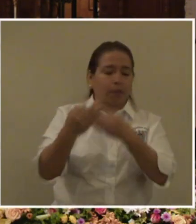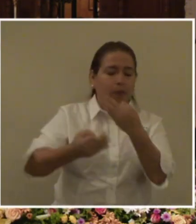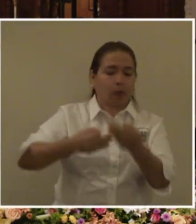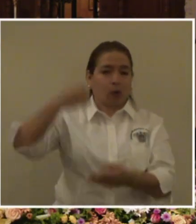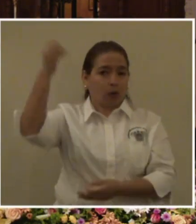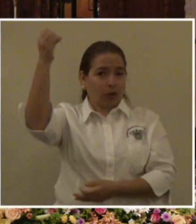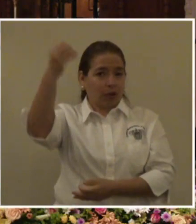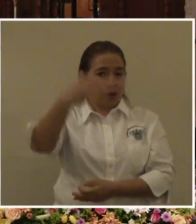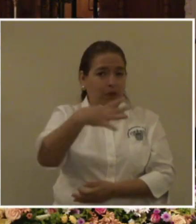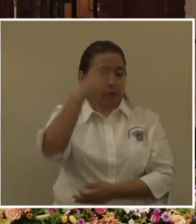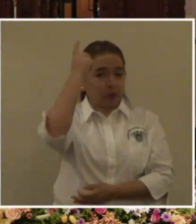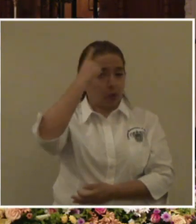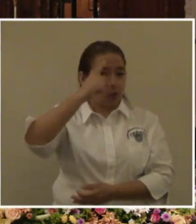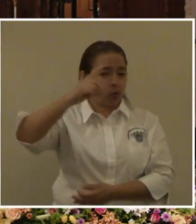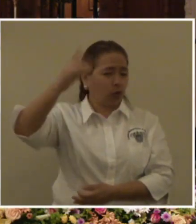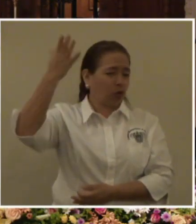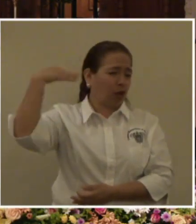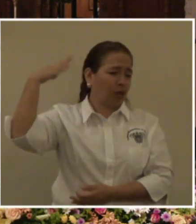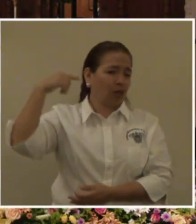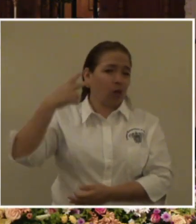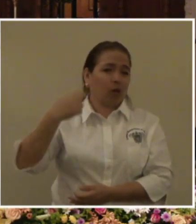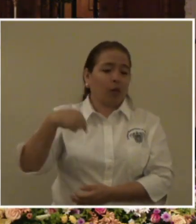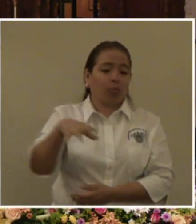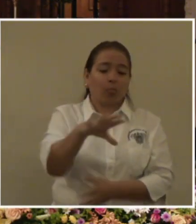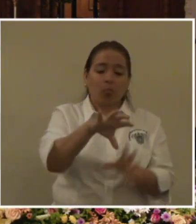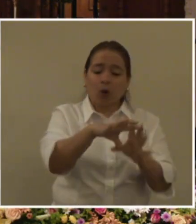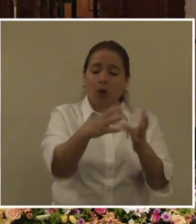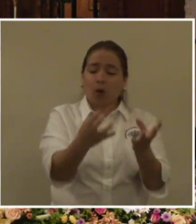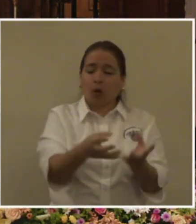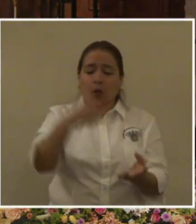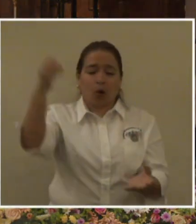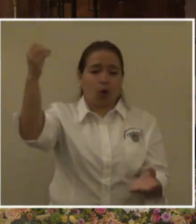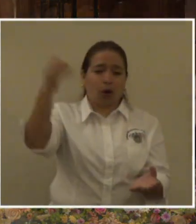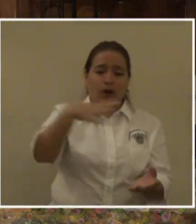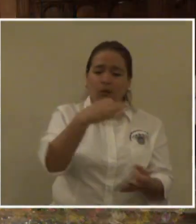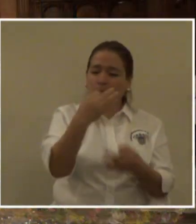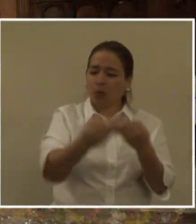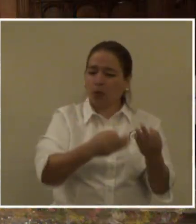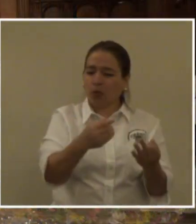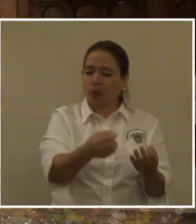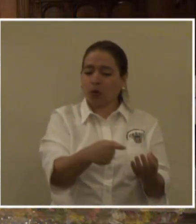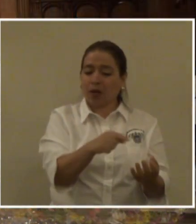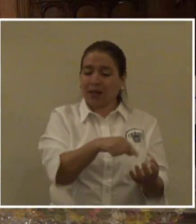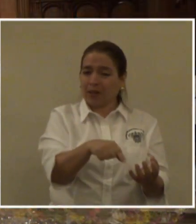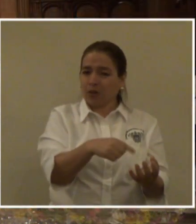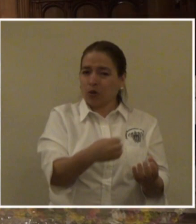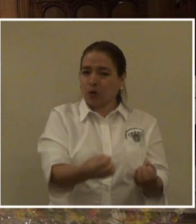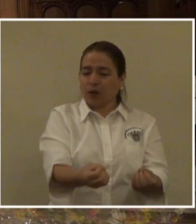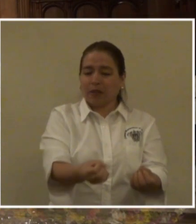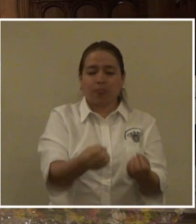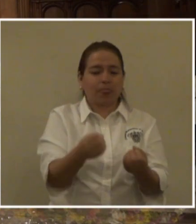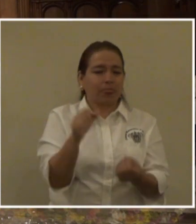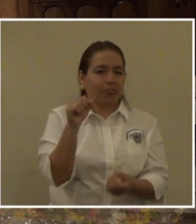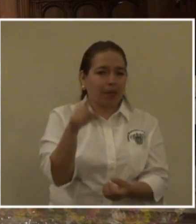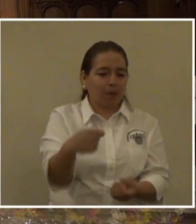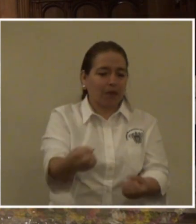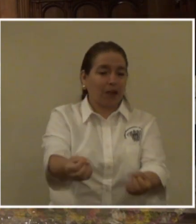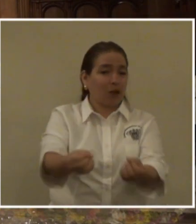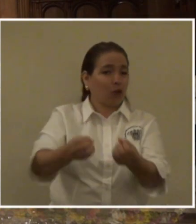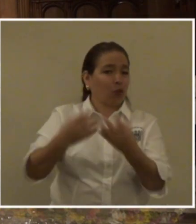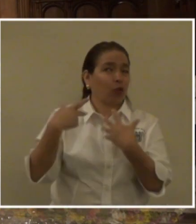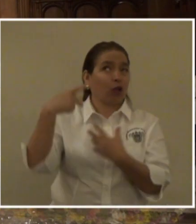Dios fue para nosotros. Incluso nos dio a su propio Hijo.